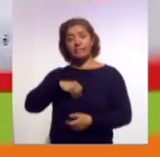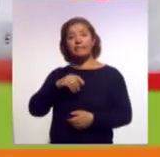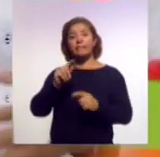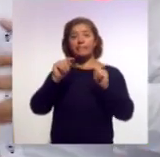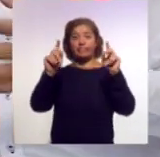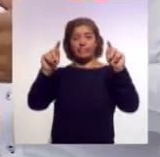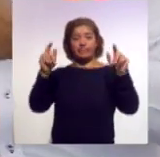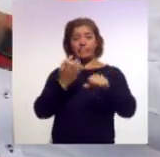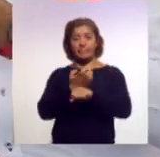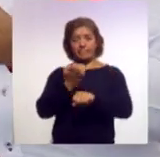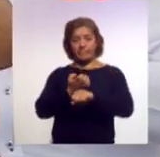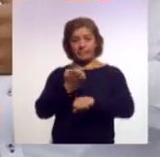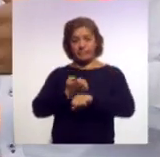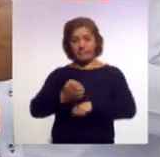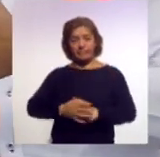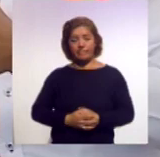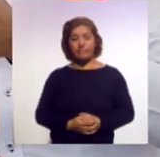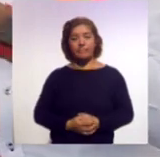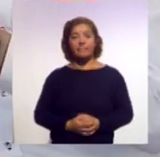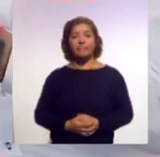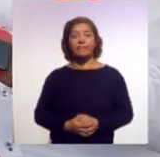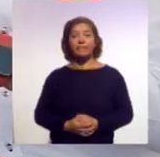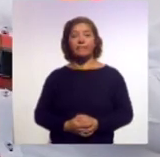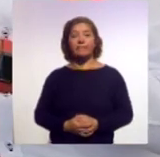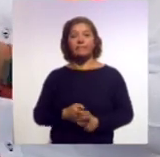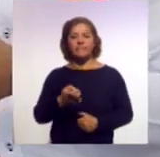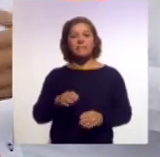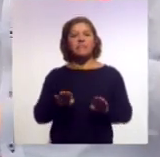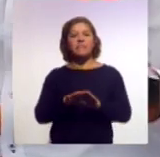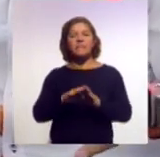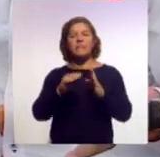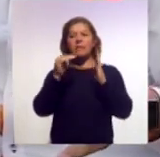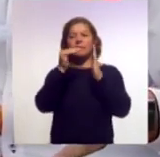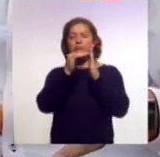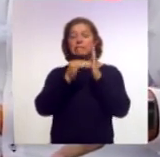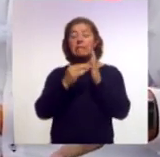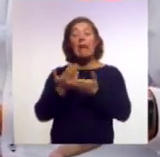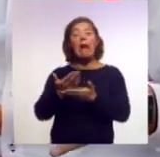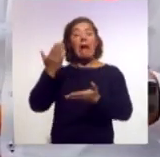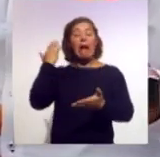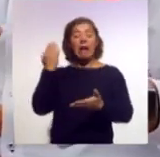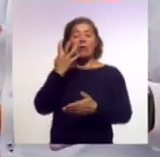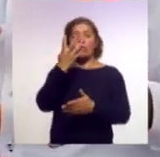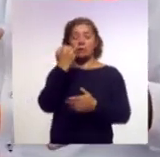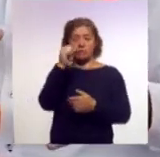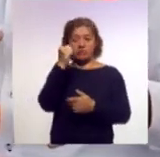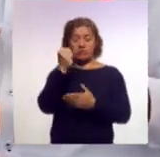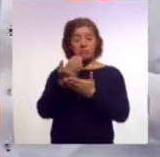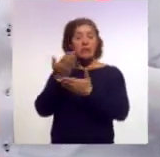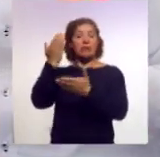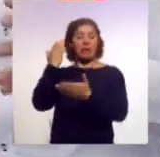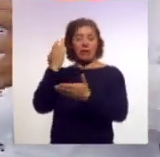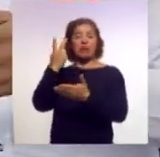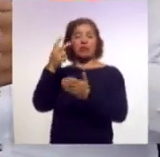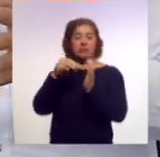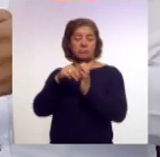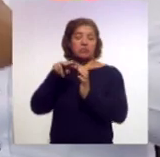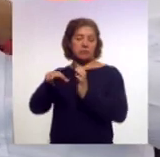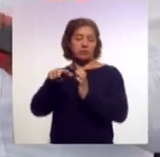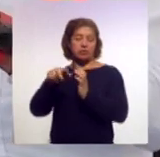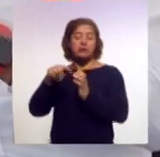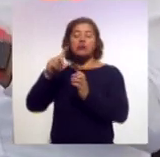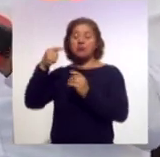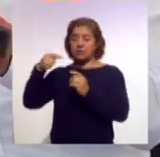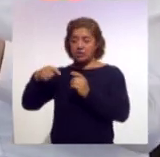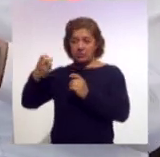es un hito que marca el cómo se hacían las adopciones antes del 4 de septiembre de 2018 y el cómo se hacen a